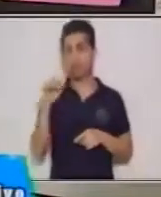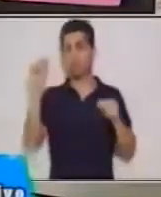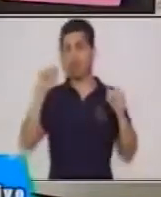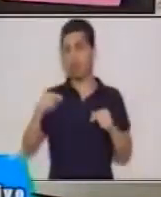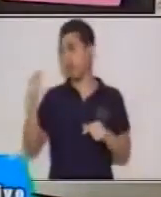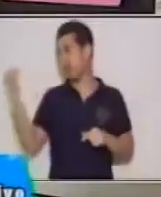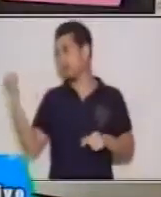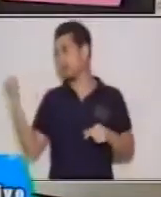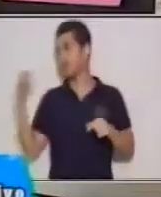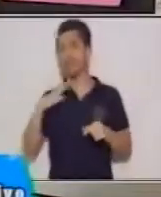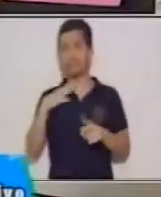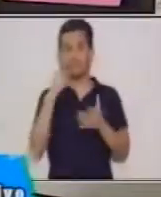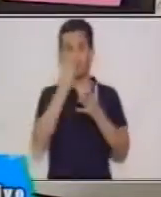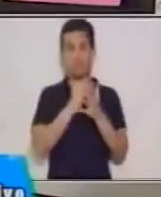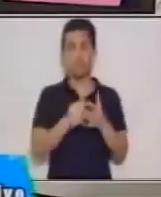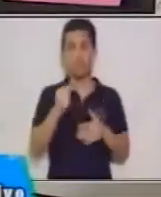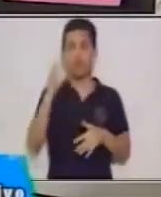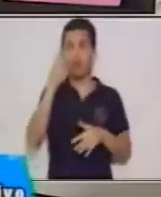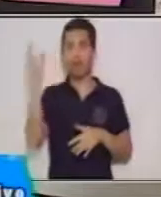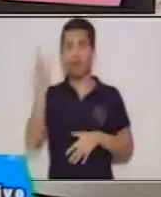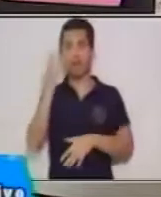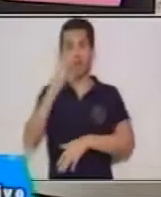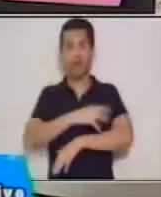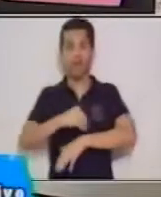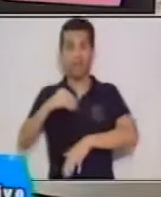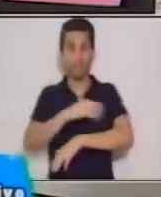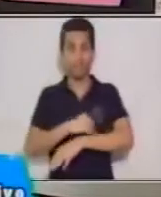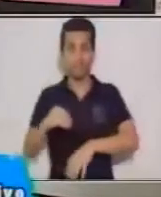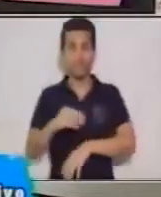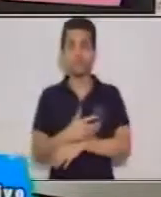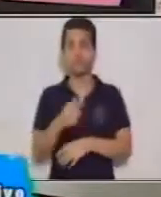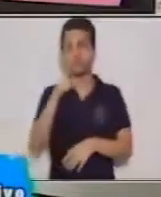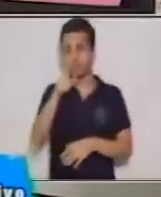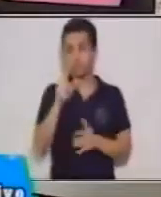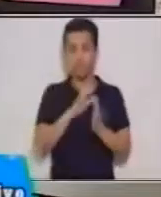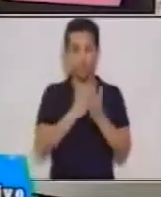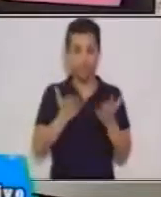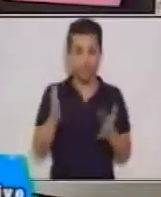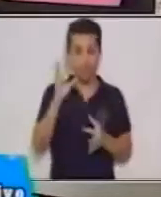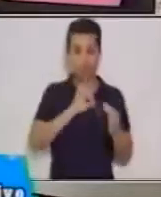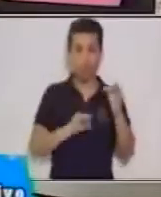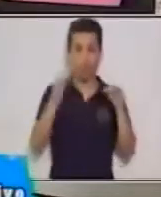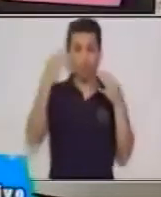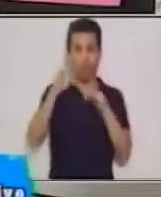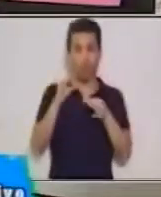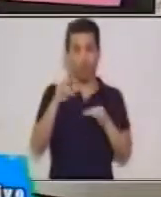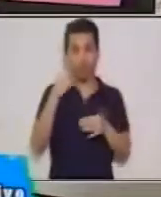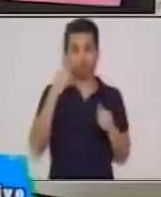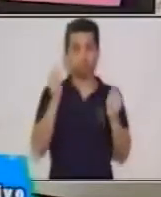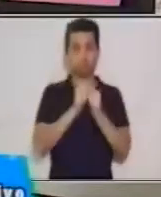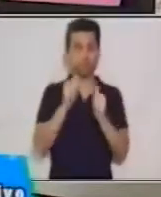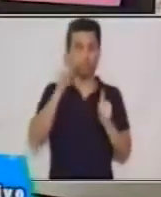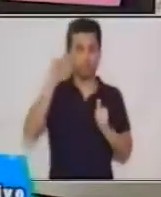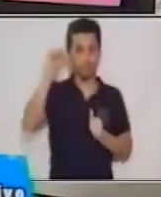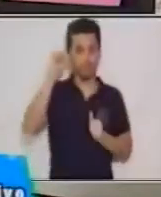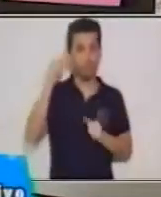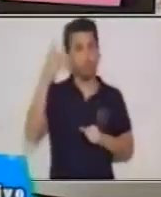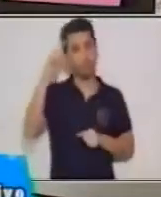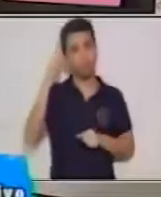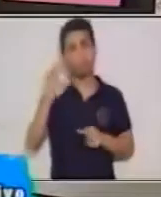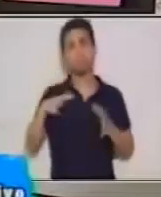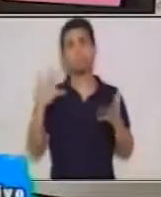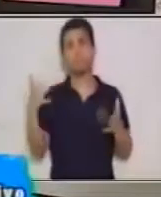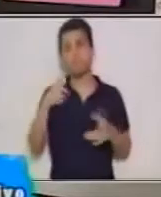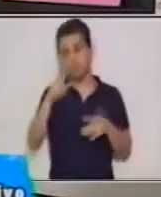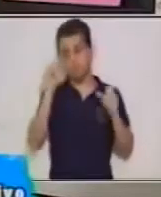usted va a realizar ahí en donde se encuentra en su cuaderno o en una hoja en compañía de algún adulto para que